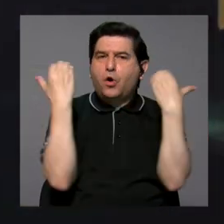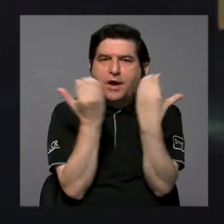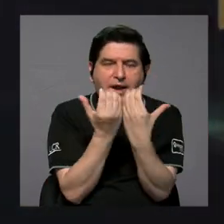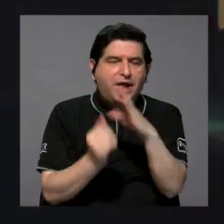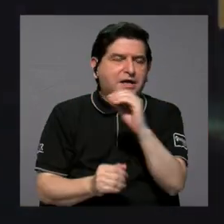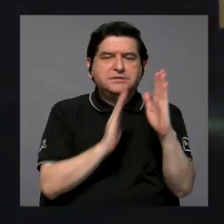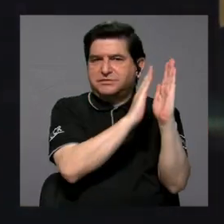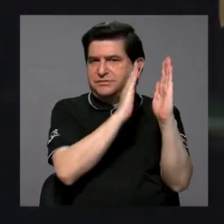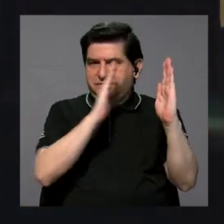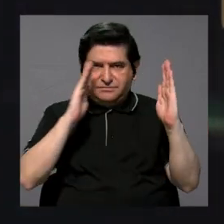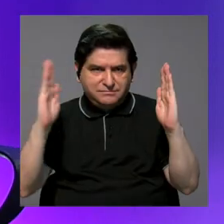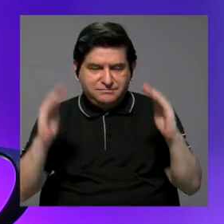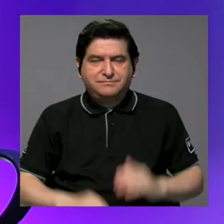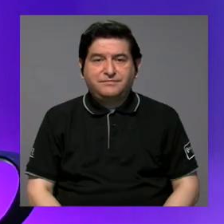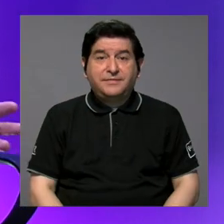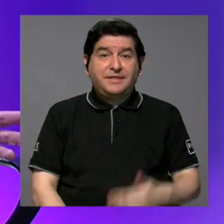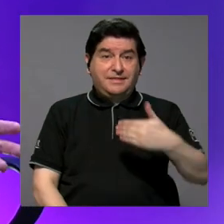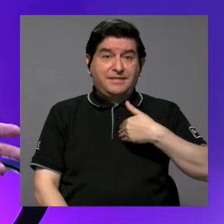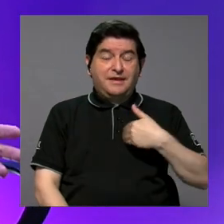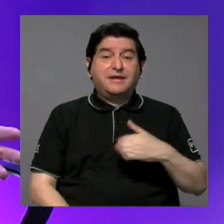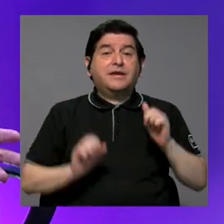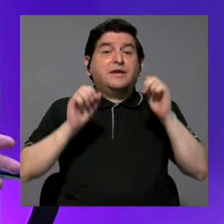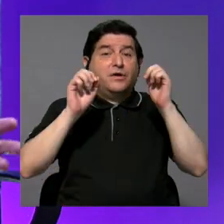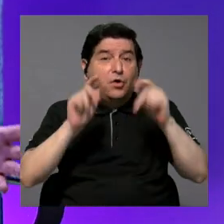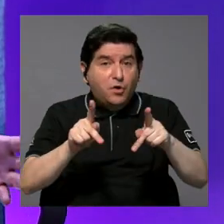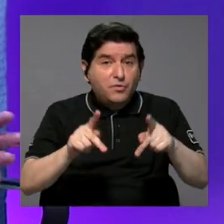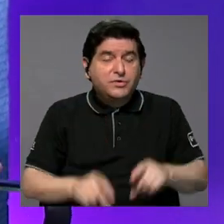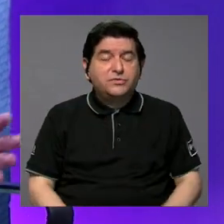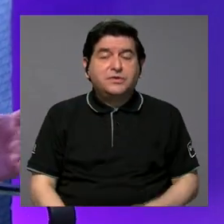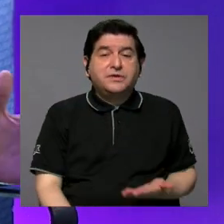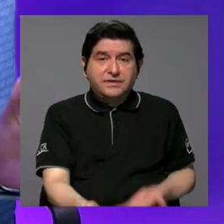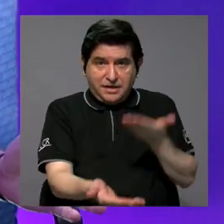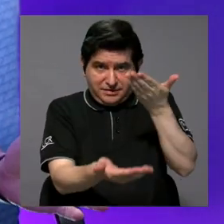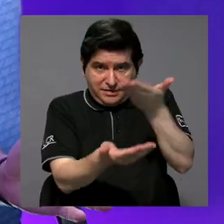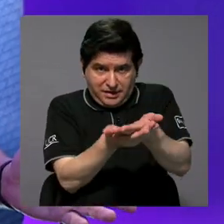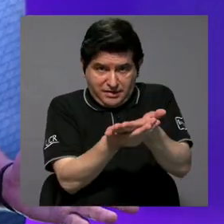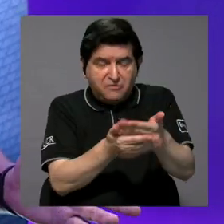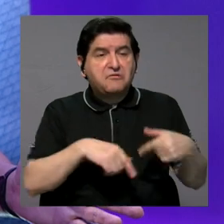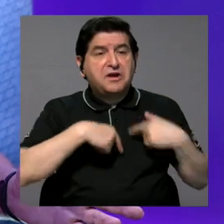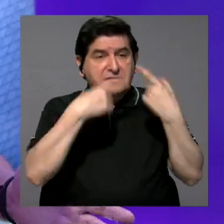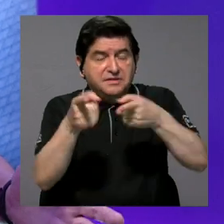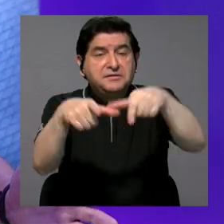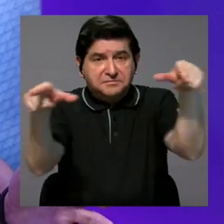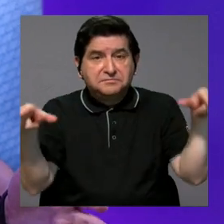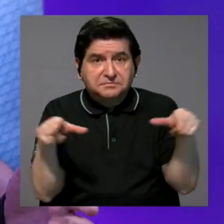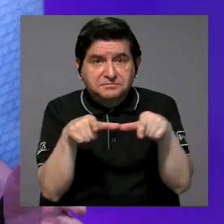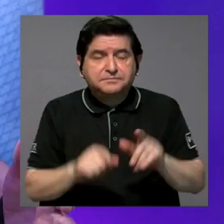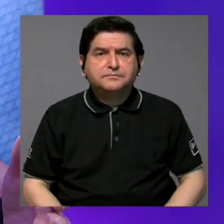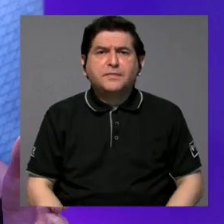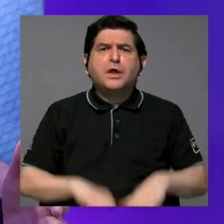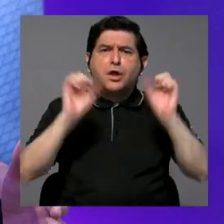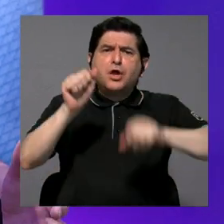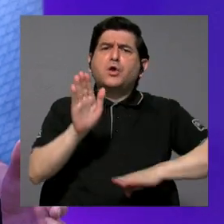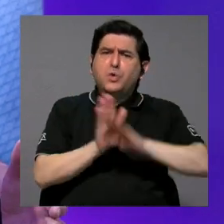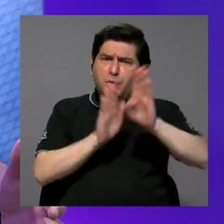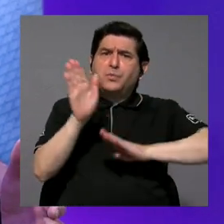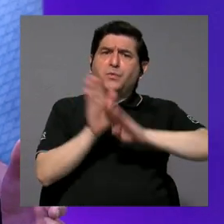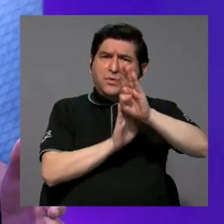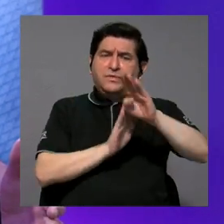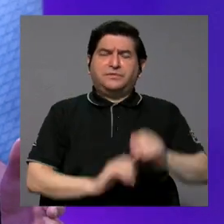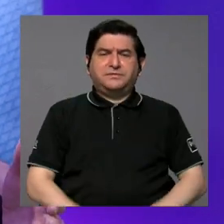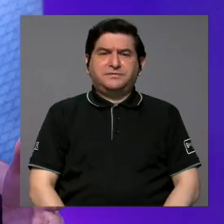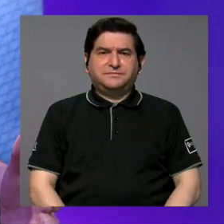biblioteca y que tenga las facilidades para que nuestra oferta pueda llegar allá in situ y poder desarrollarla